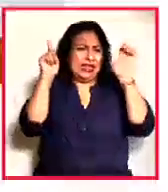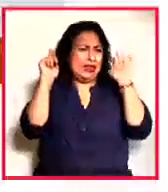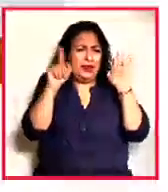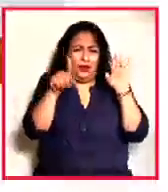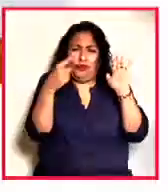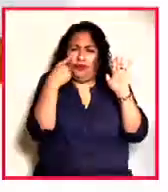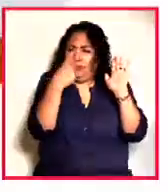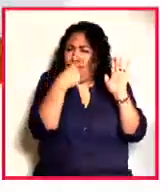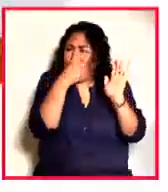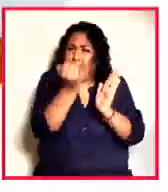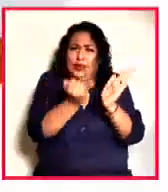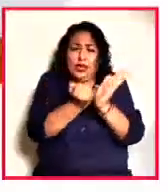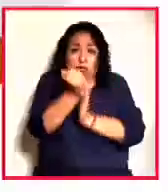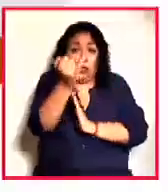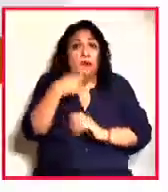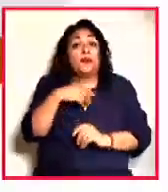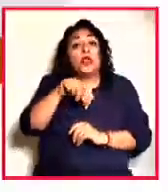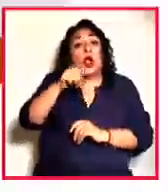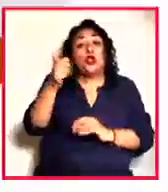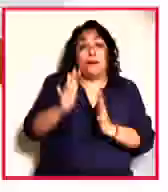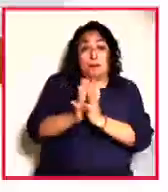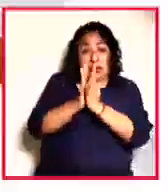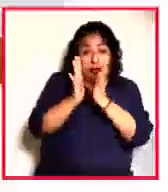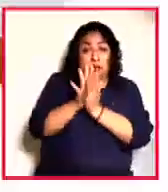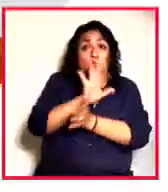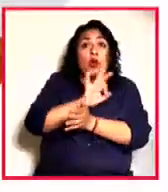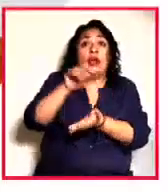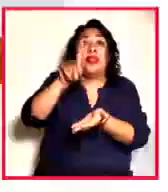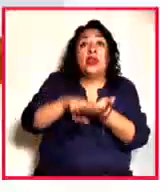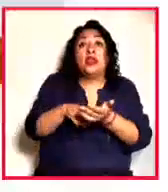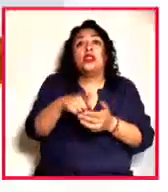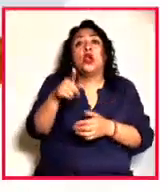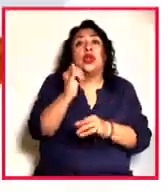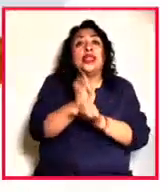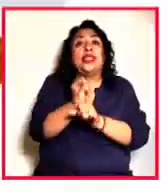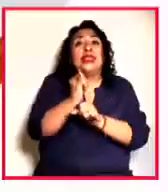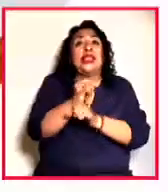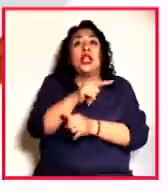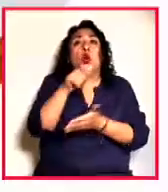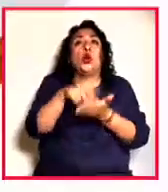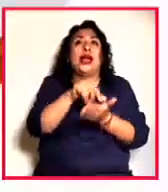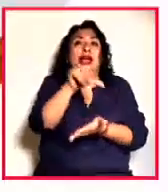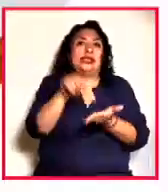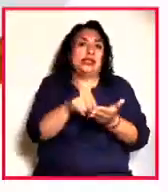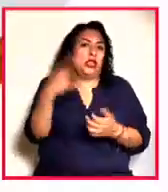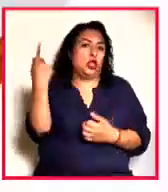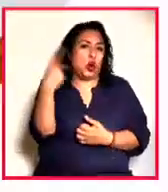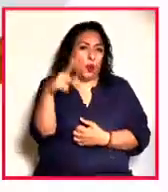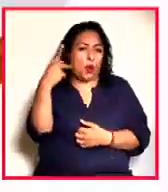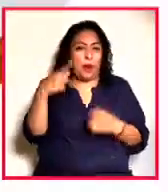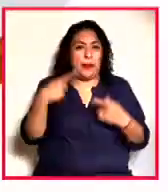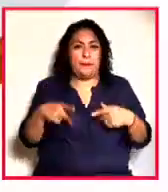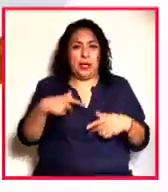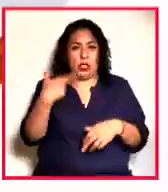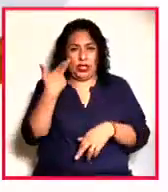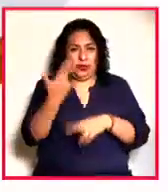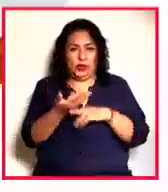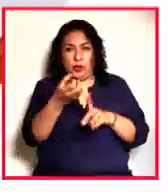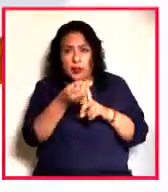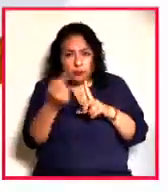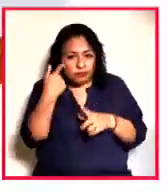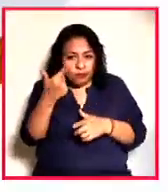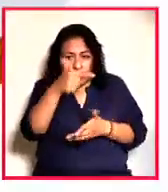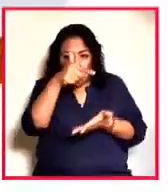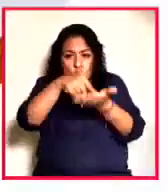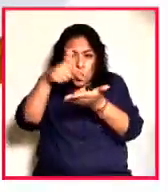sea. Otra forma de participar es a través de un recorrido virtual por el centro de Puebla. Los organizadores han localizado los lugares